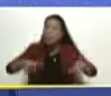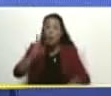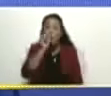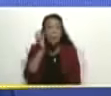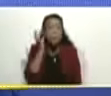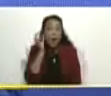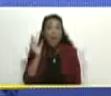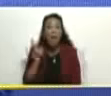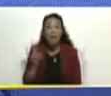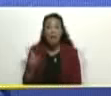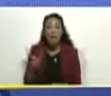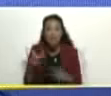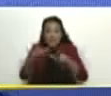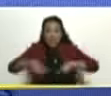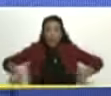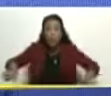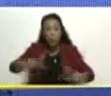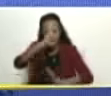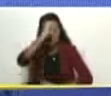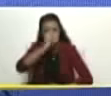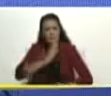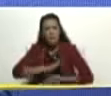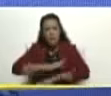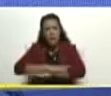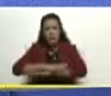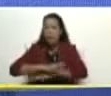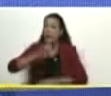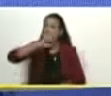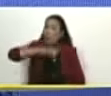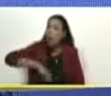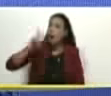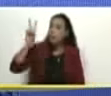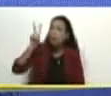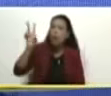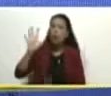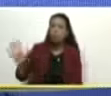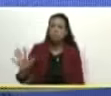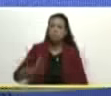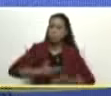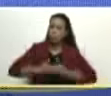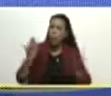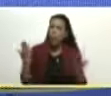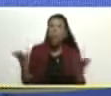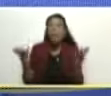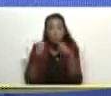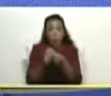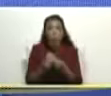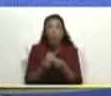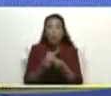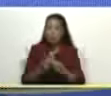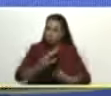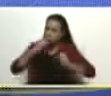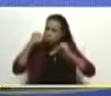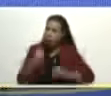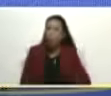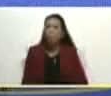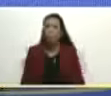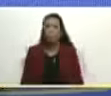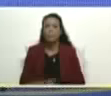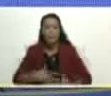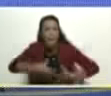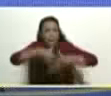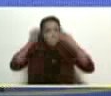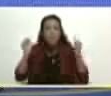y mujeres decentes de este país, patriotas, revolucionarios, que nosotros nos declaremos en